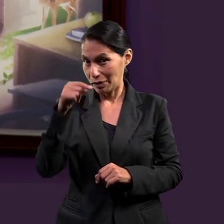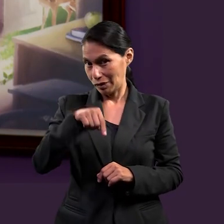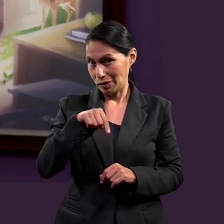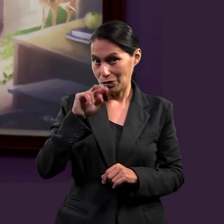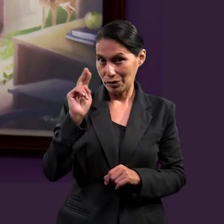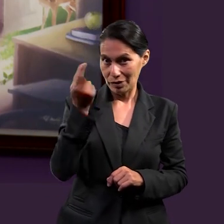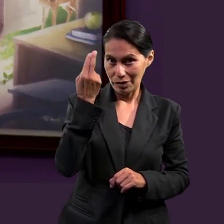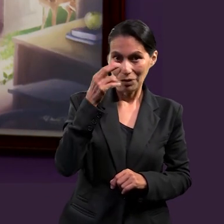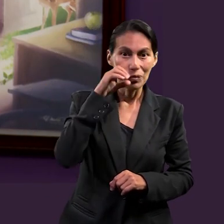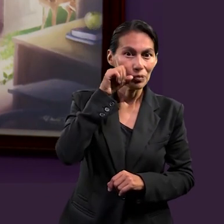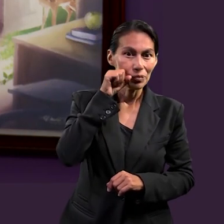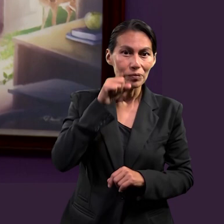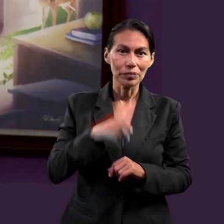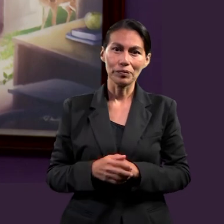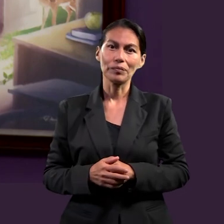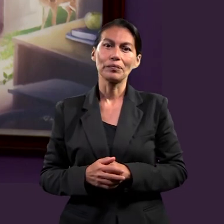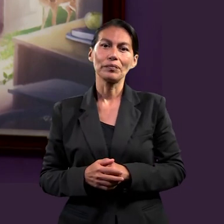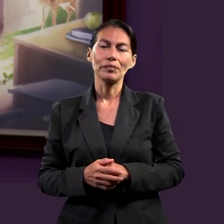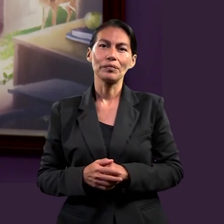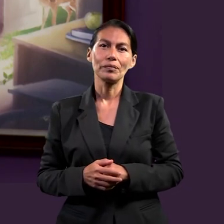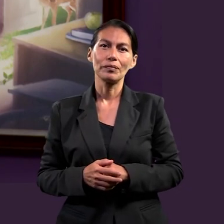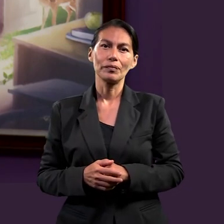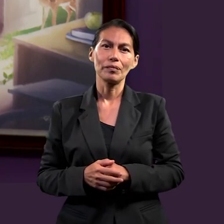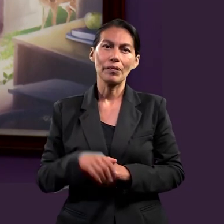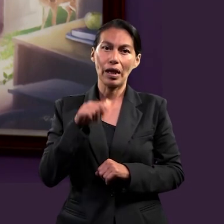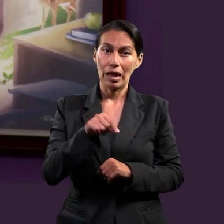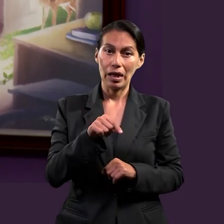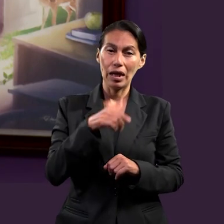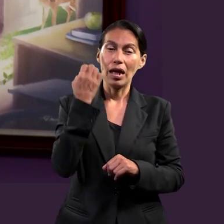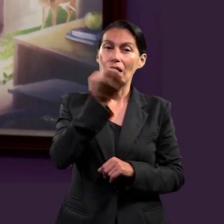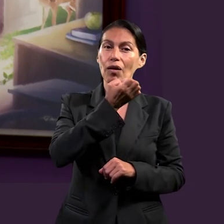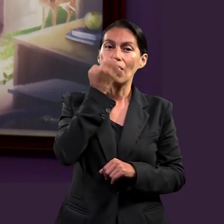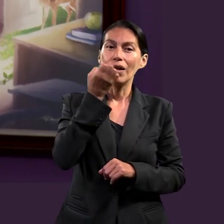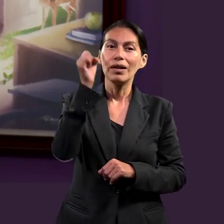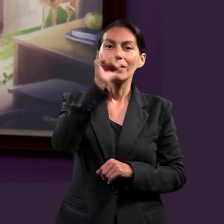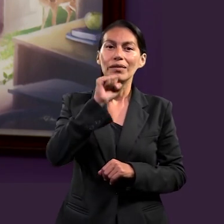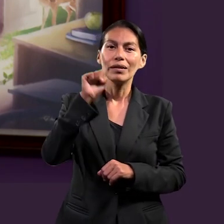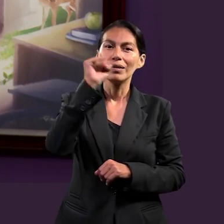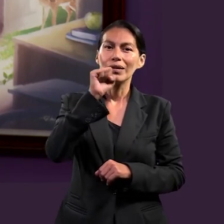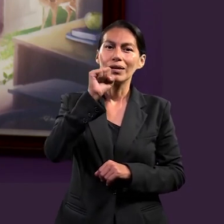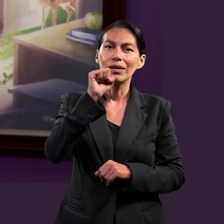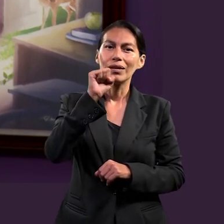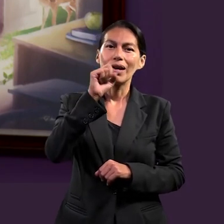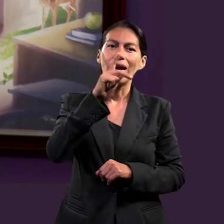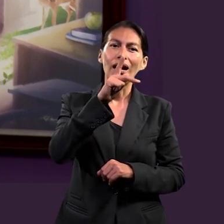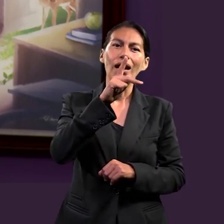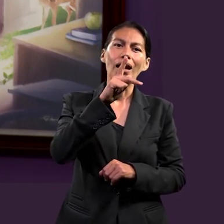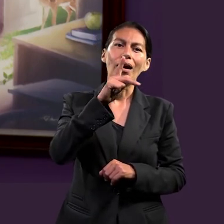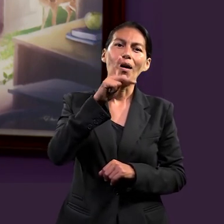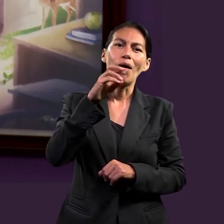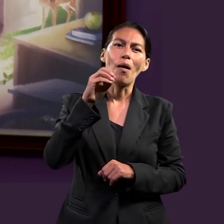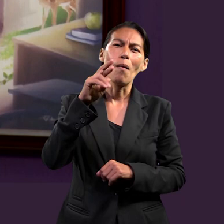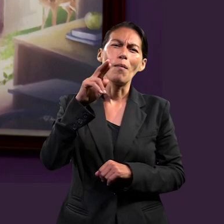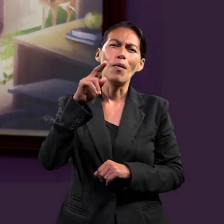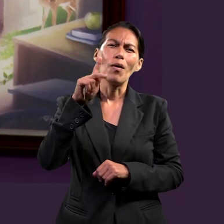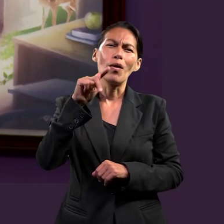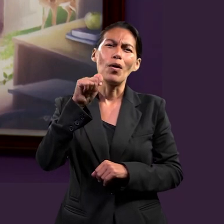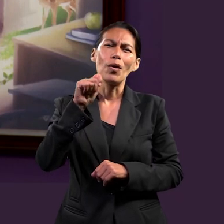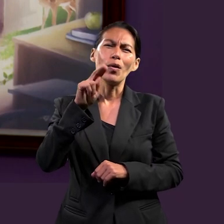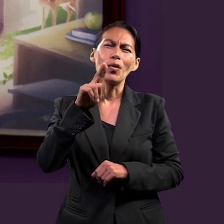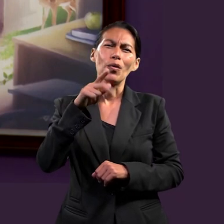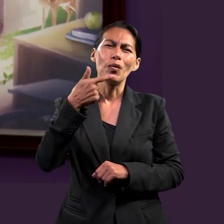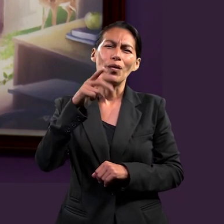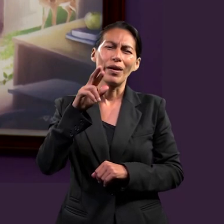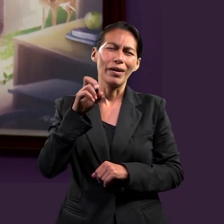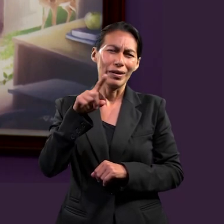aquí en la Universidad de Montemorelos existe una escuela sabática en portugués en donde muchos